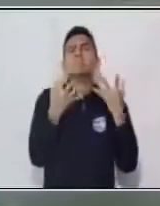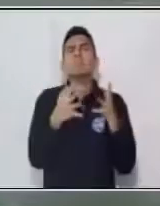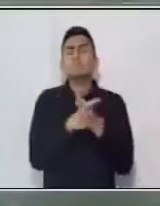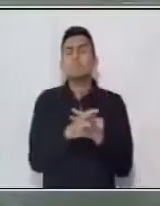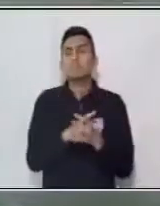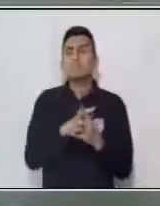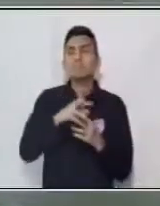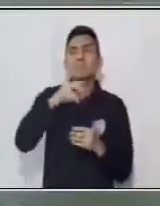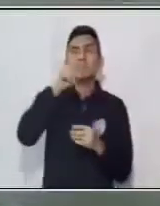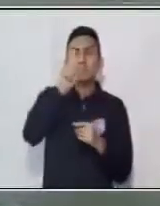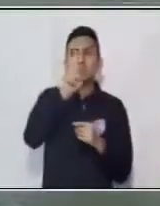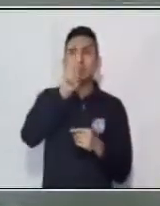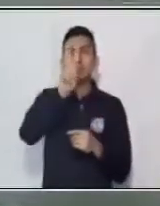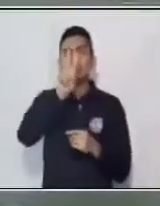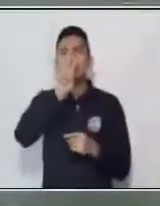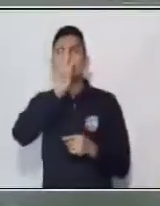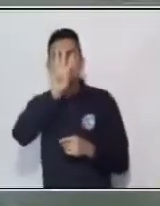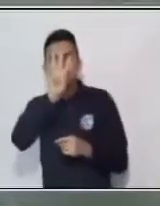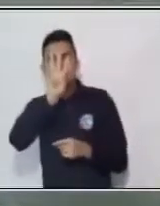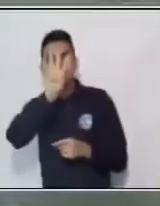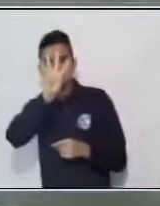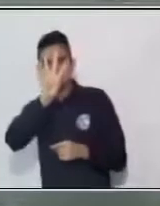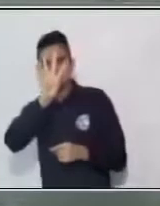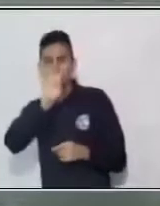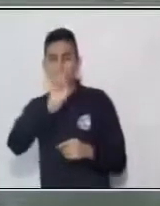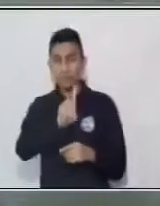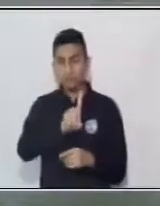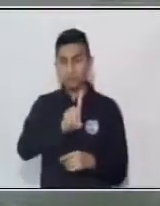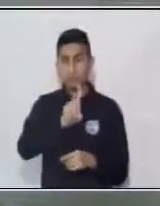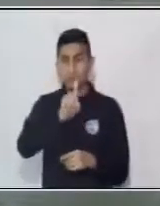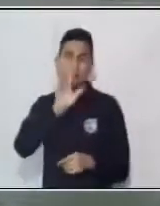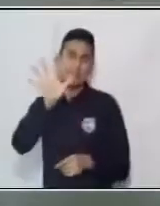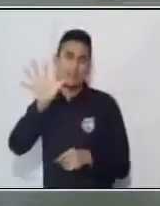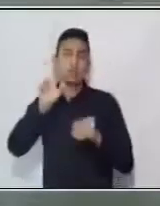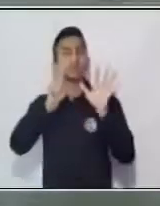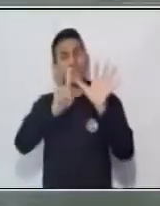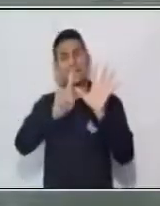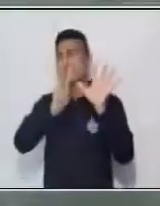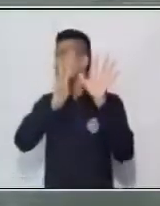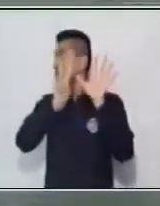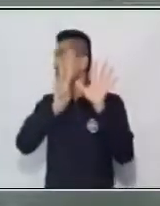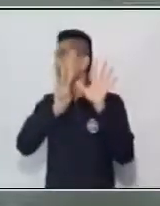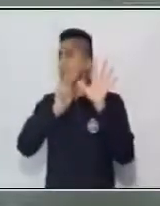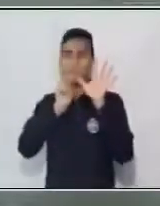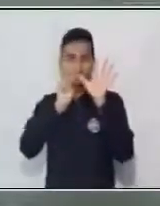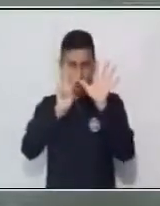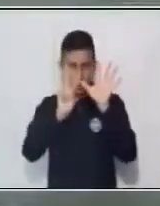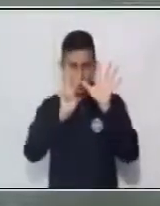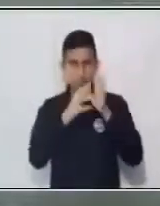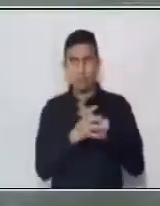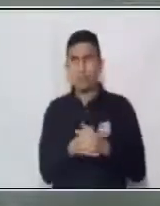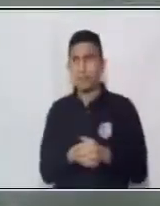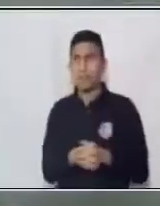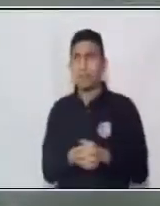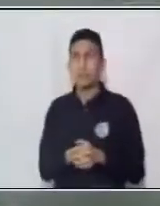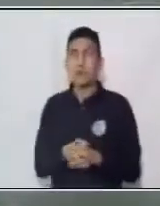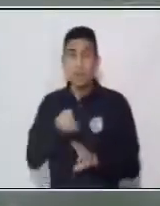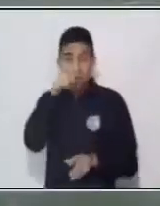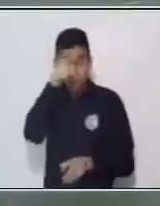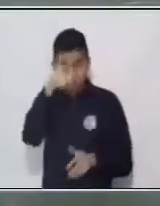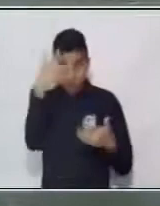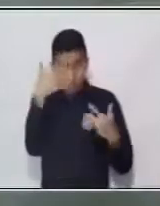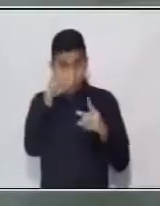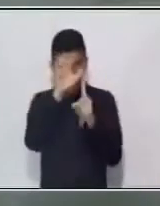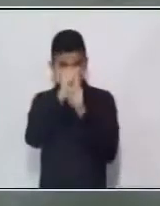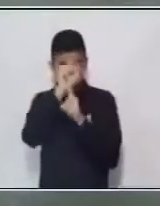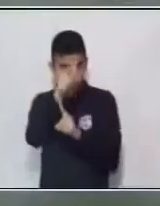Uno, dos, tres, cuatro, cinco, seis, siete y ocho. Si nos damos cuenta,